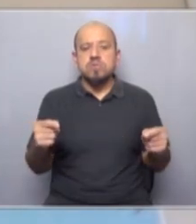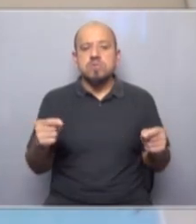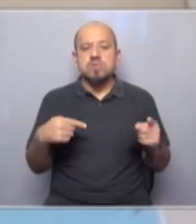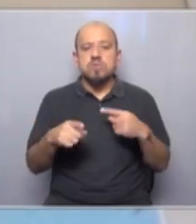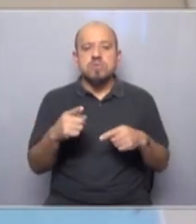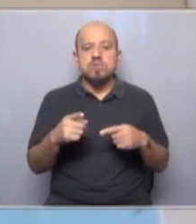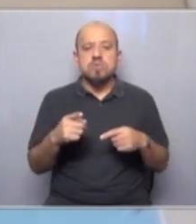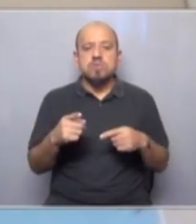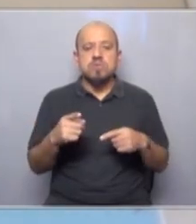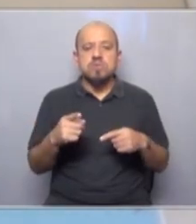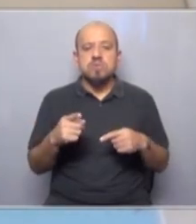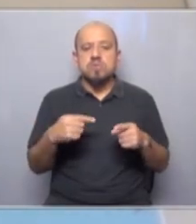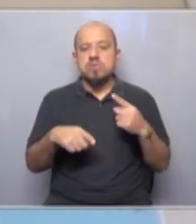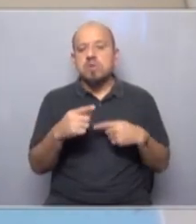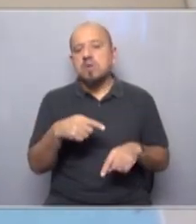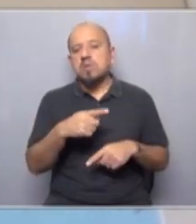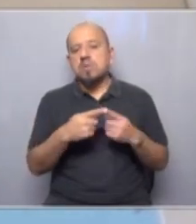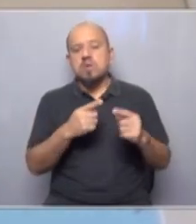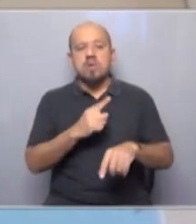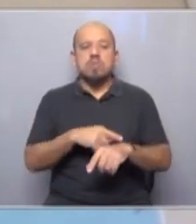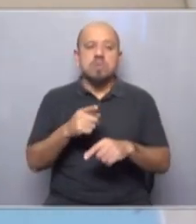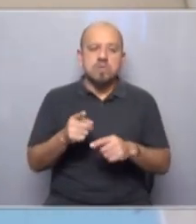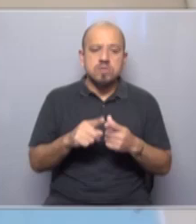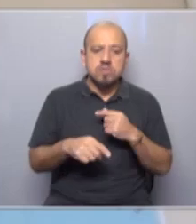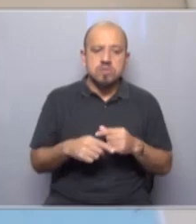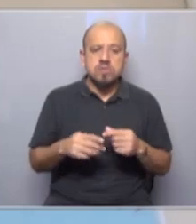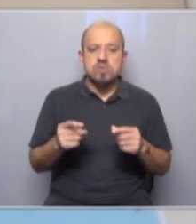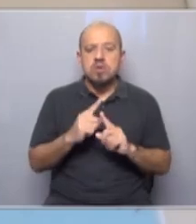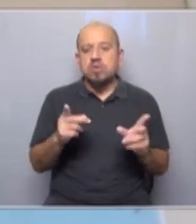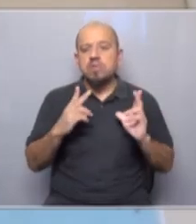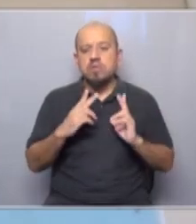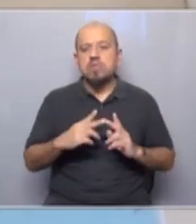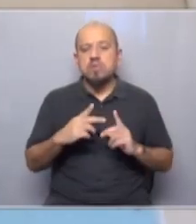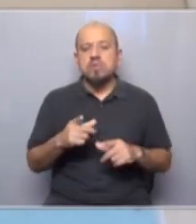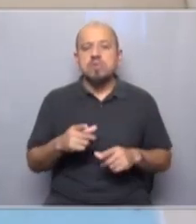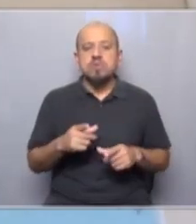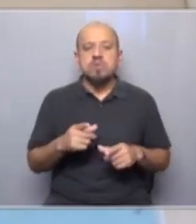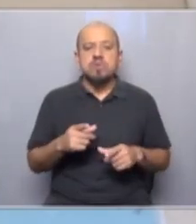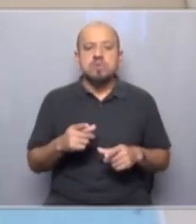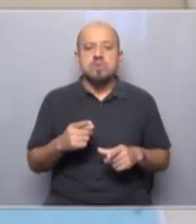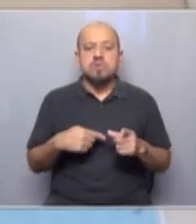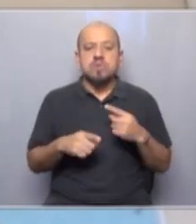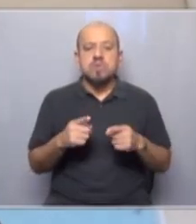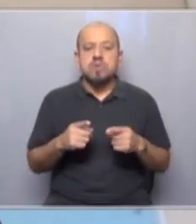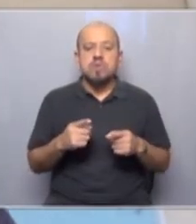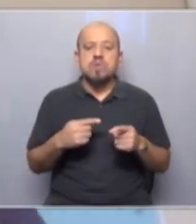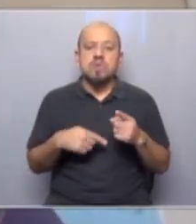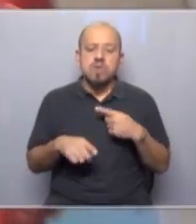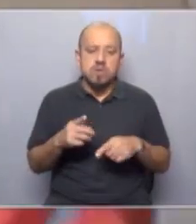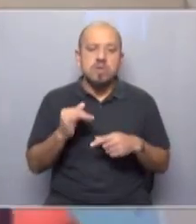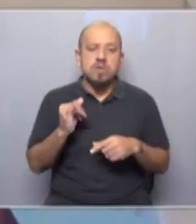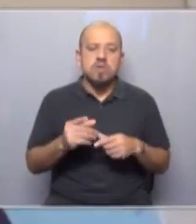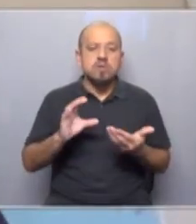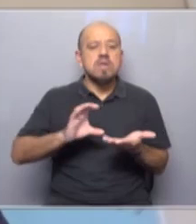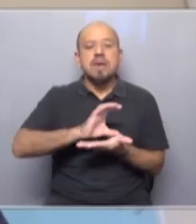La precaritización, el medio tiempo, el sector informal excluido, etc. Entonces, sí, el